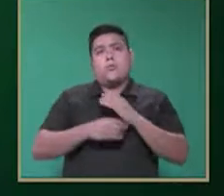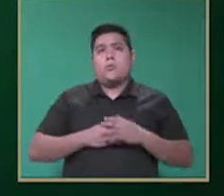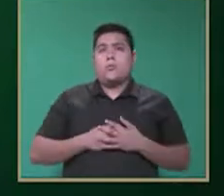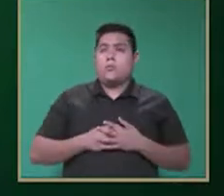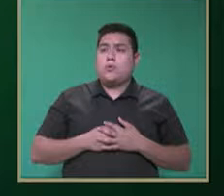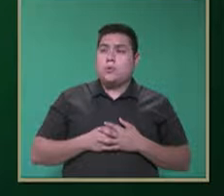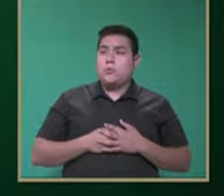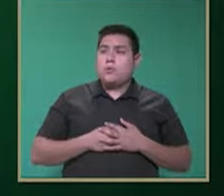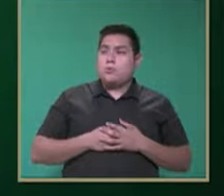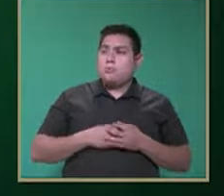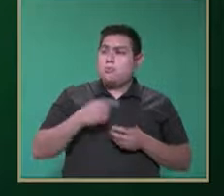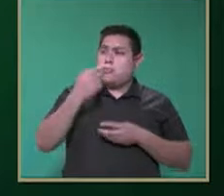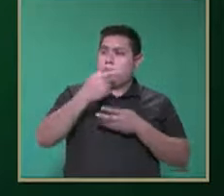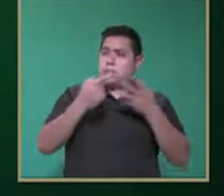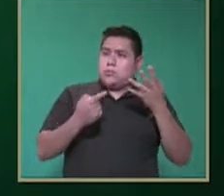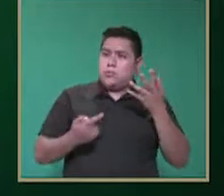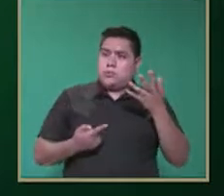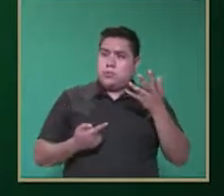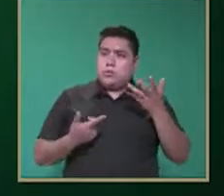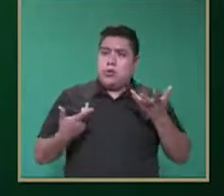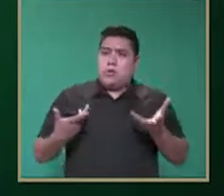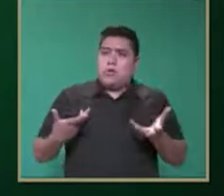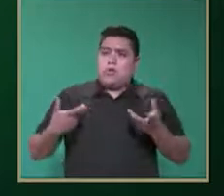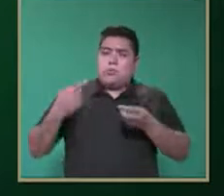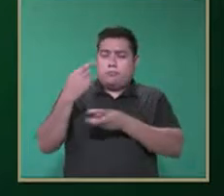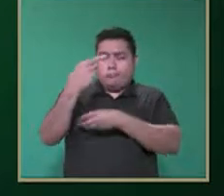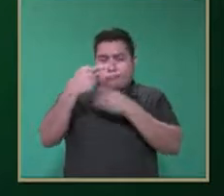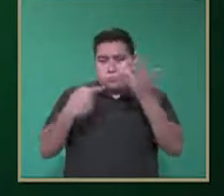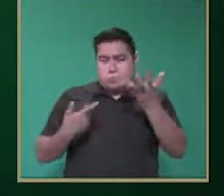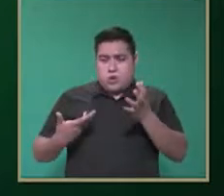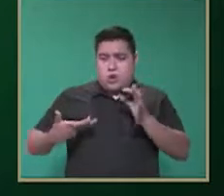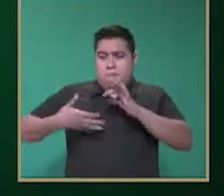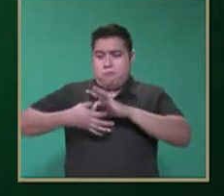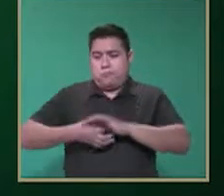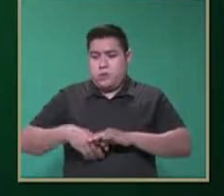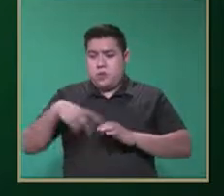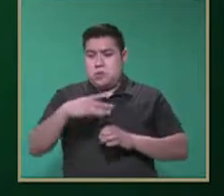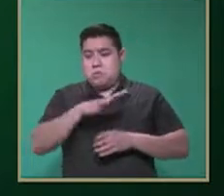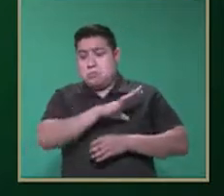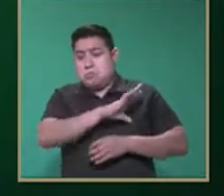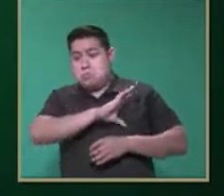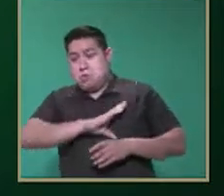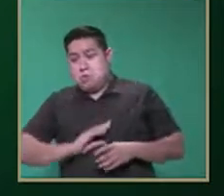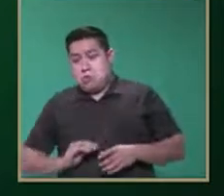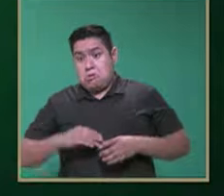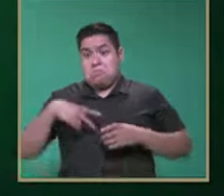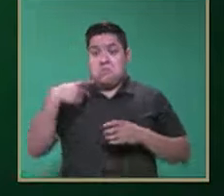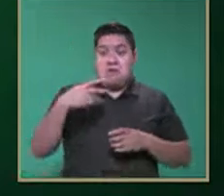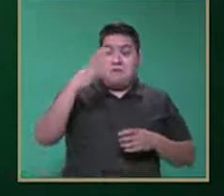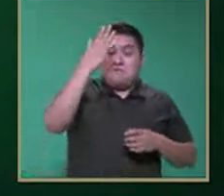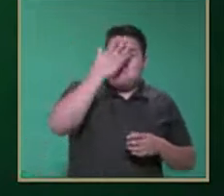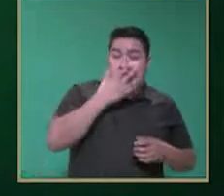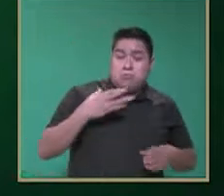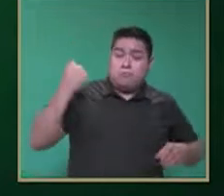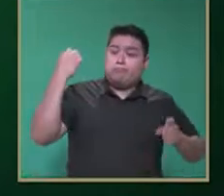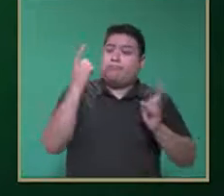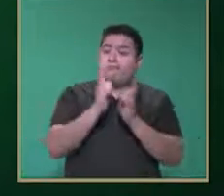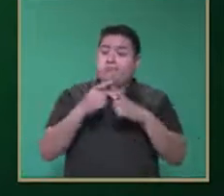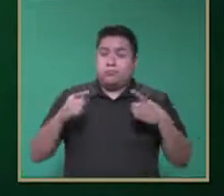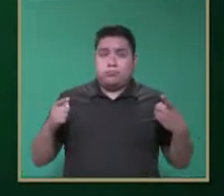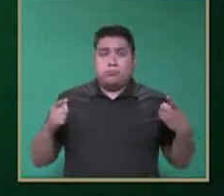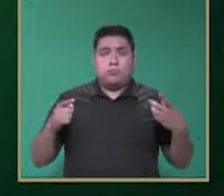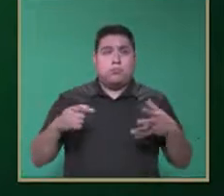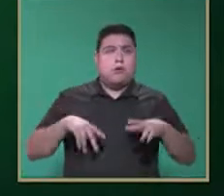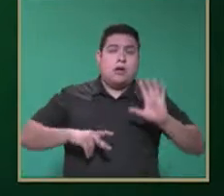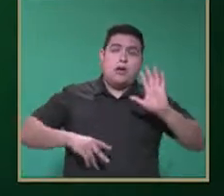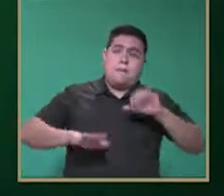tenemos que irlos embonando de manera que nuestro hijo vaya desarrollando y vaya presentando cada